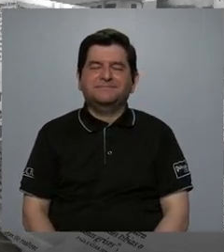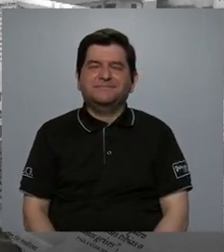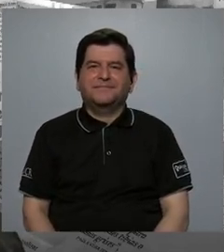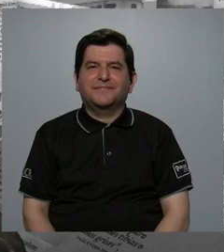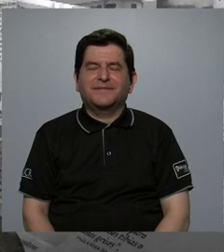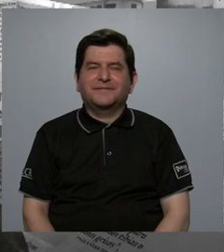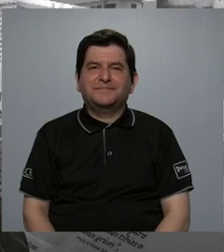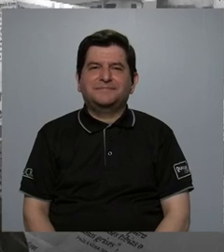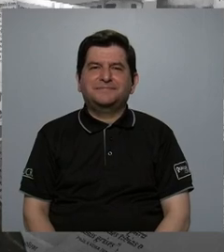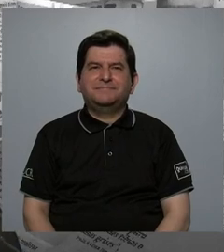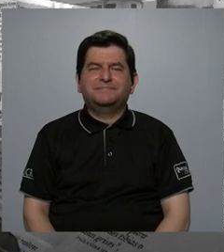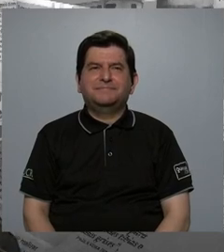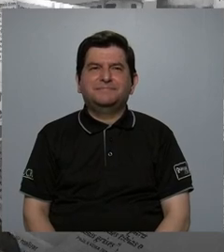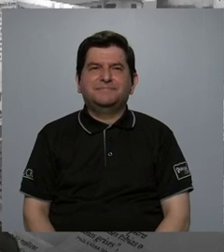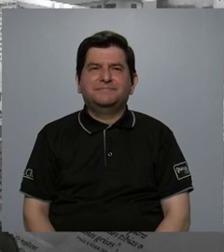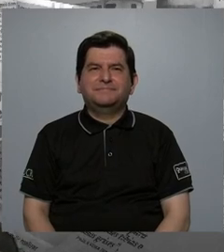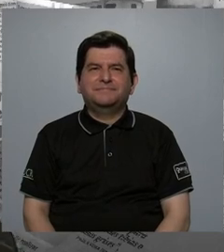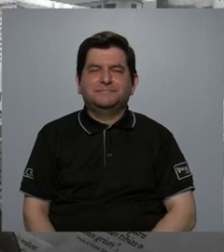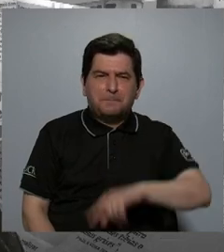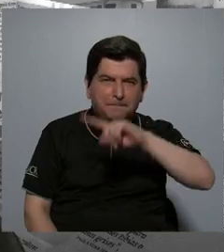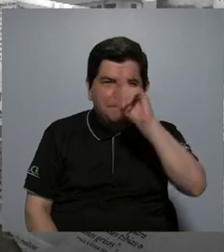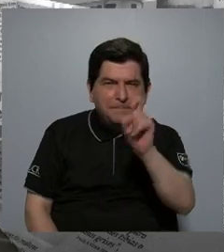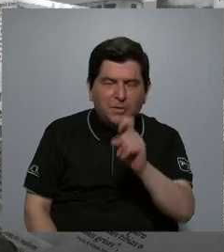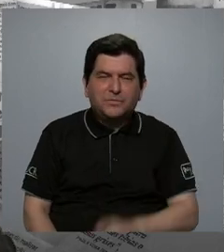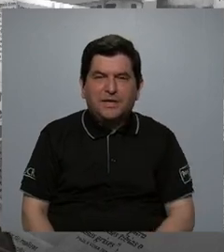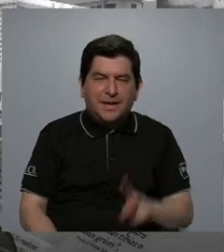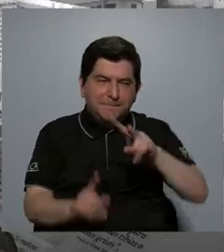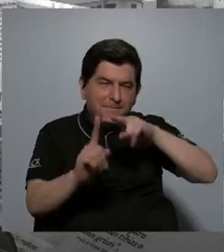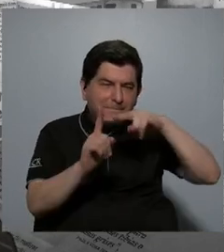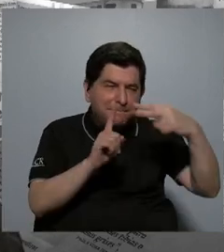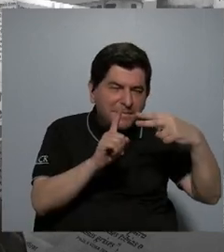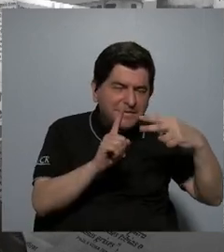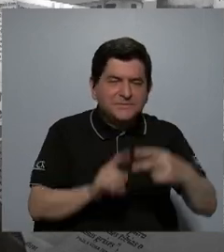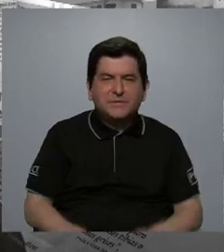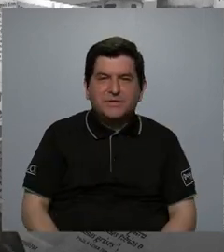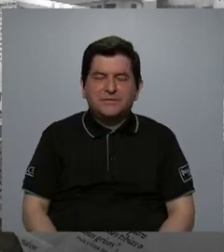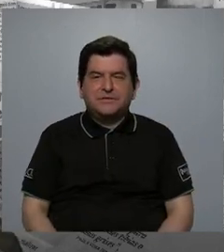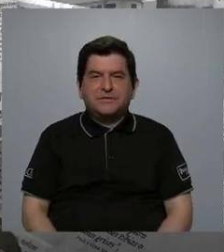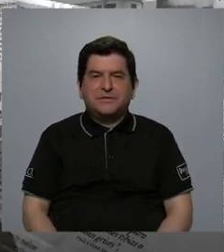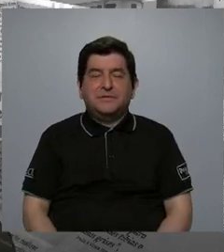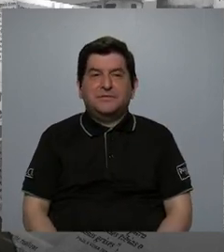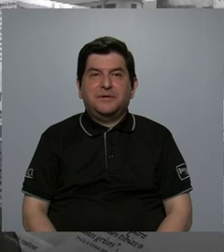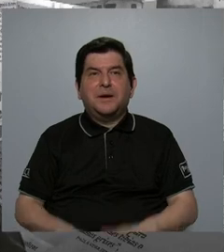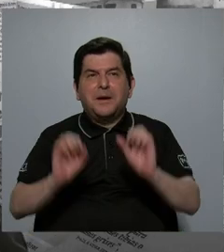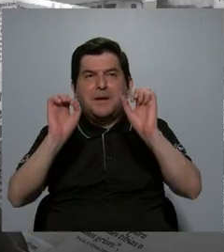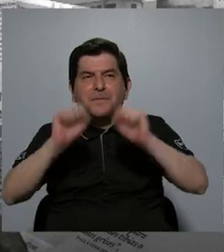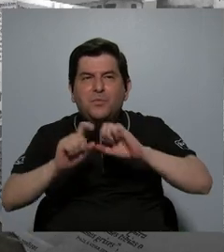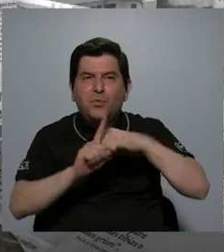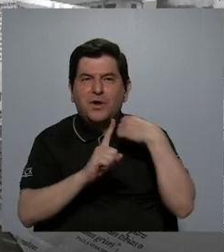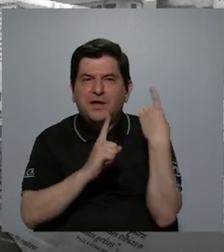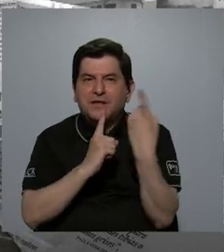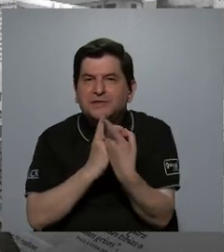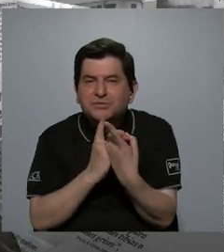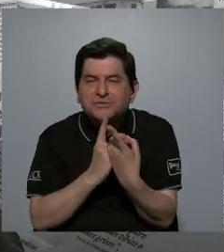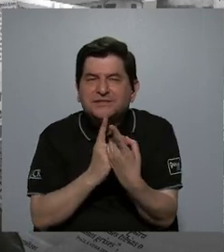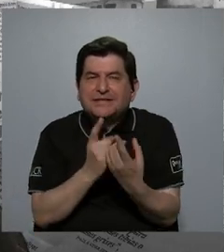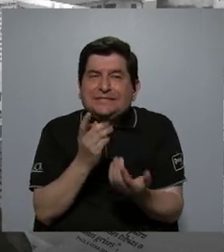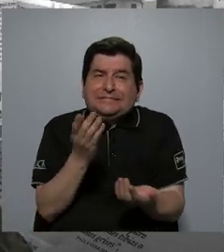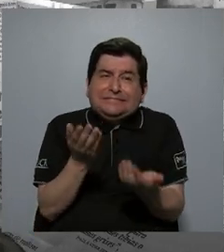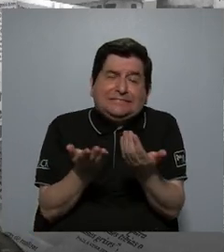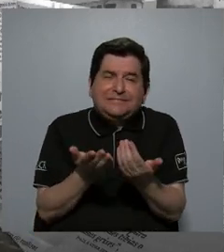para entrar, cuál sería la perspectiva, el enfoque en el cual la sociedad podría